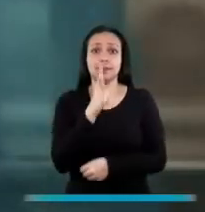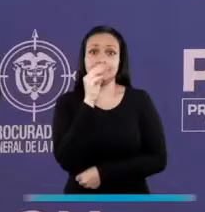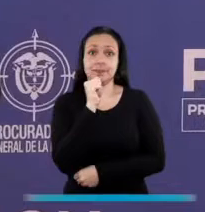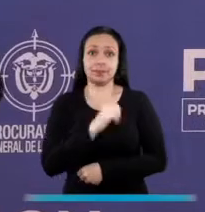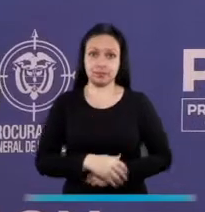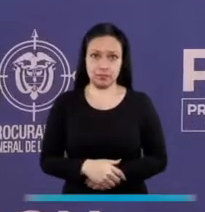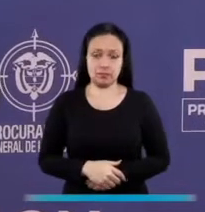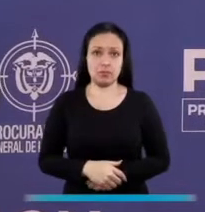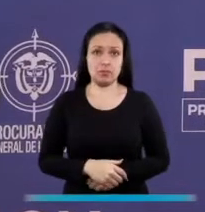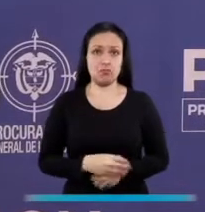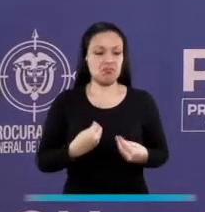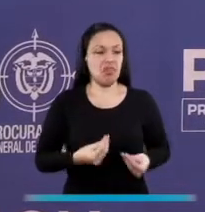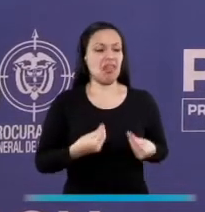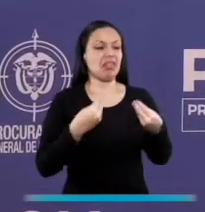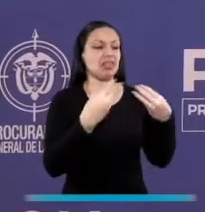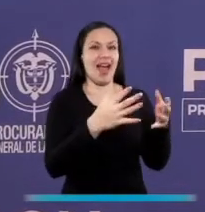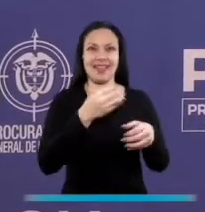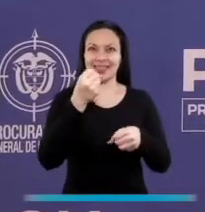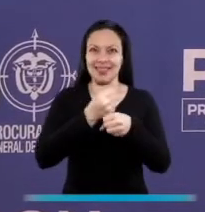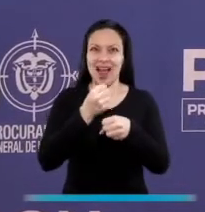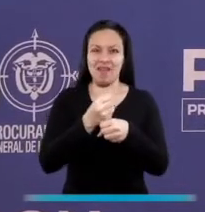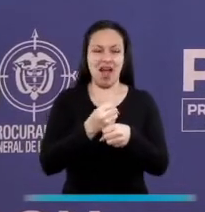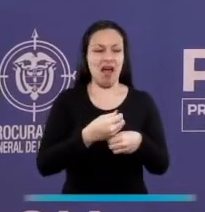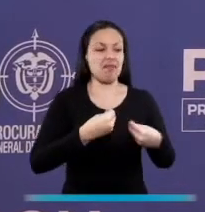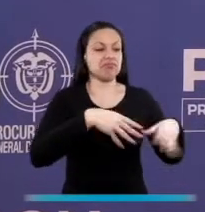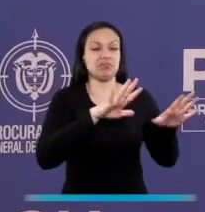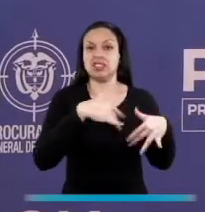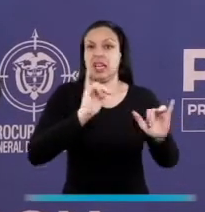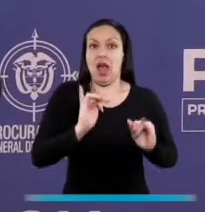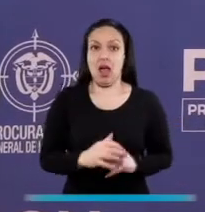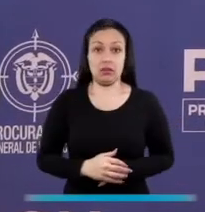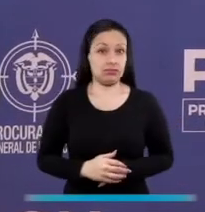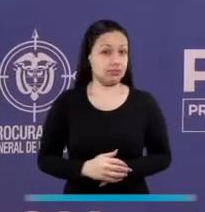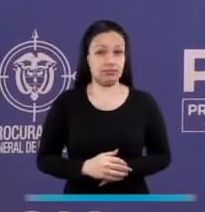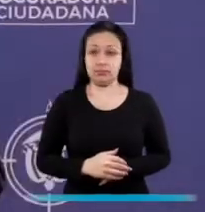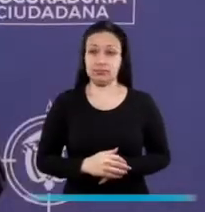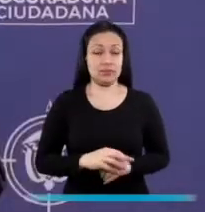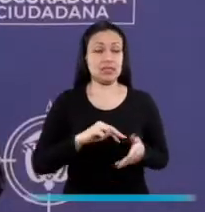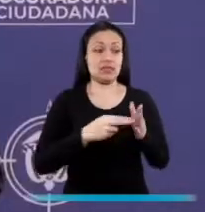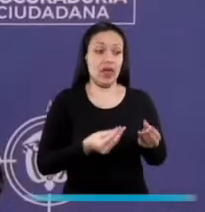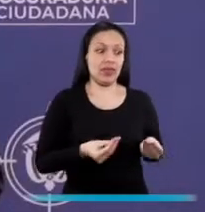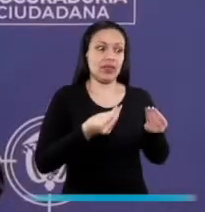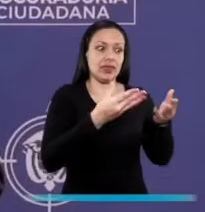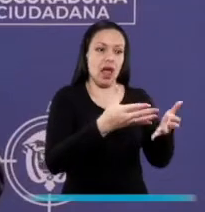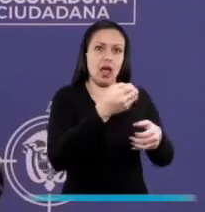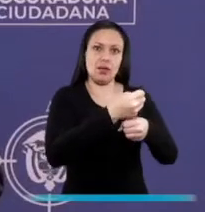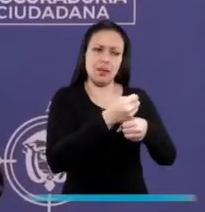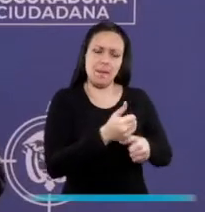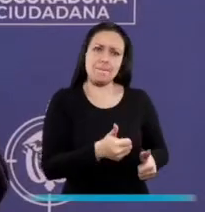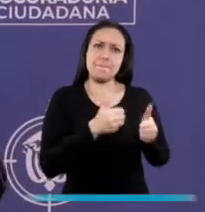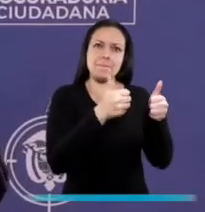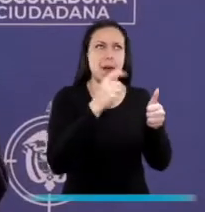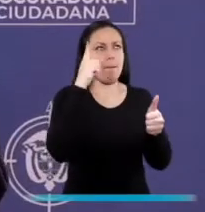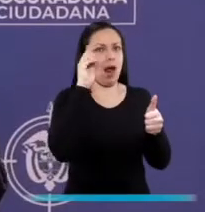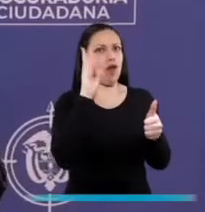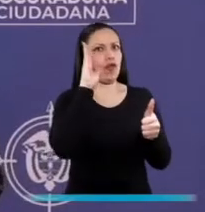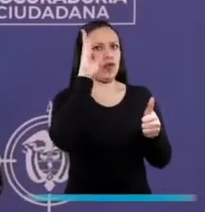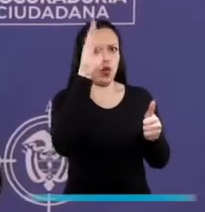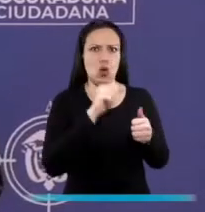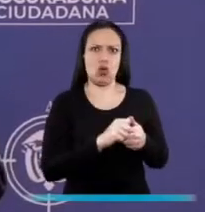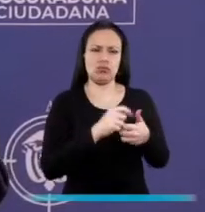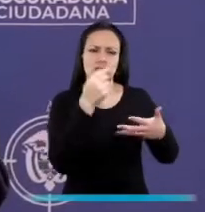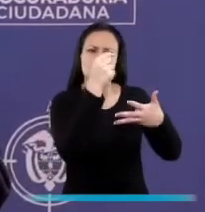pandemia. Y crear empleo no es simplemente crear un empleo indigno. Crear empleo hacia el futuro es crear unas condiciones